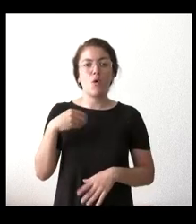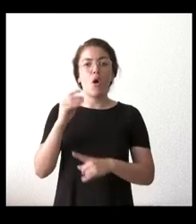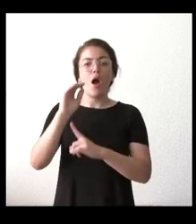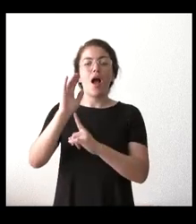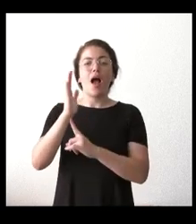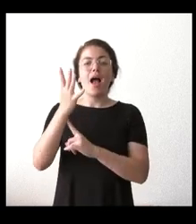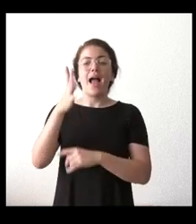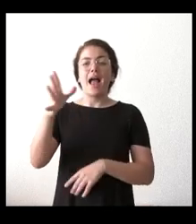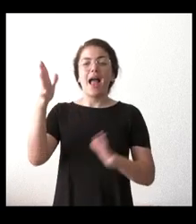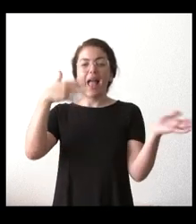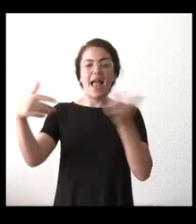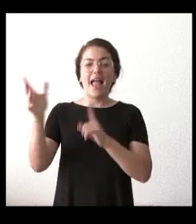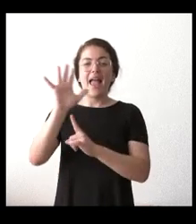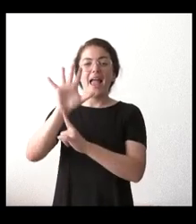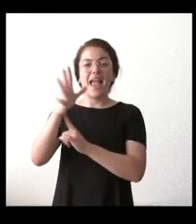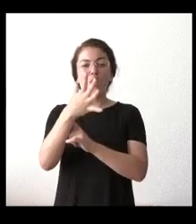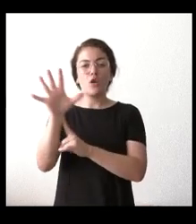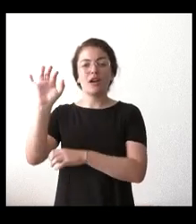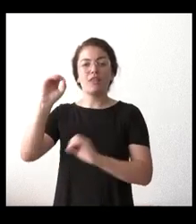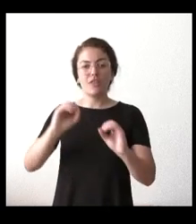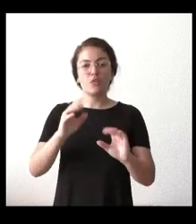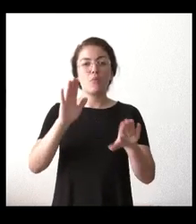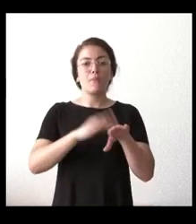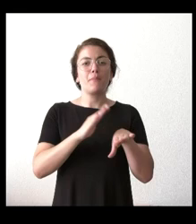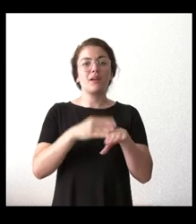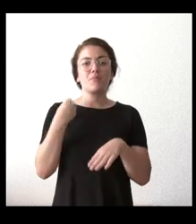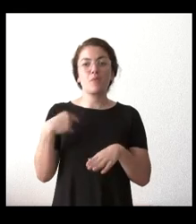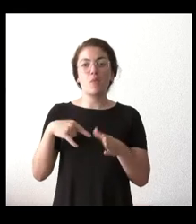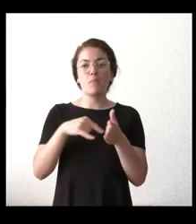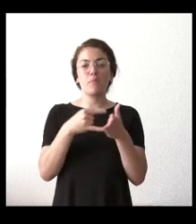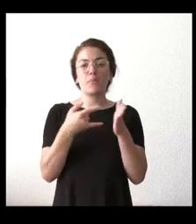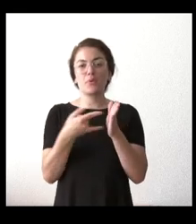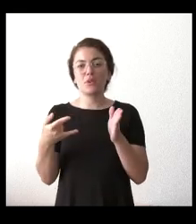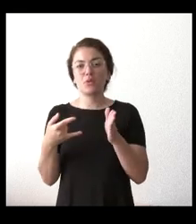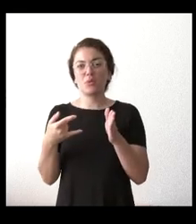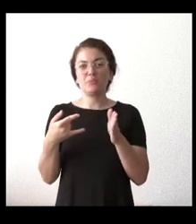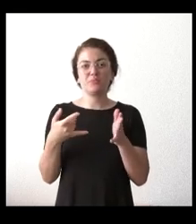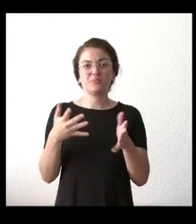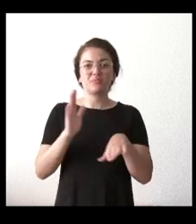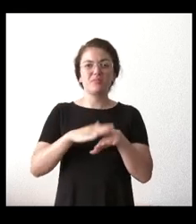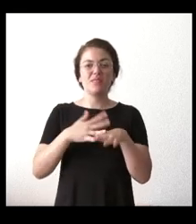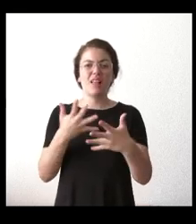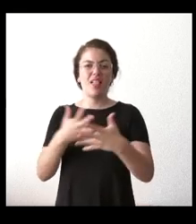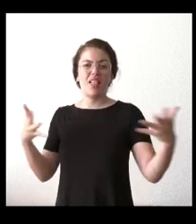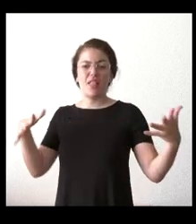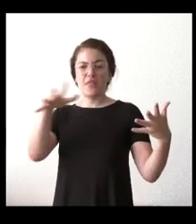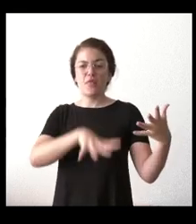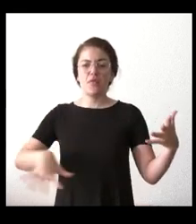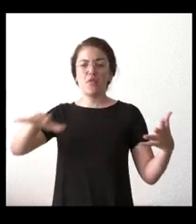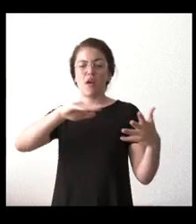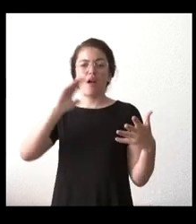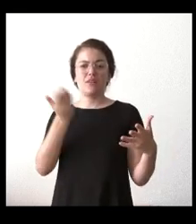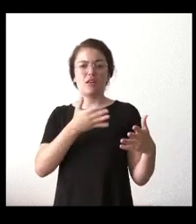no se implanten proyectos que están planteados proyectos de proyectos renovables en zonas afectadas por